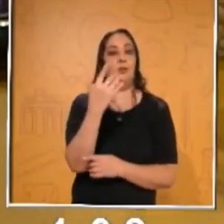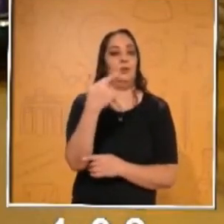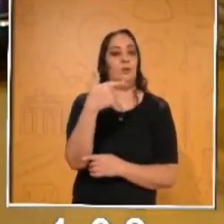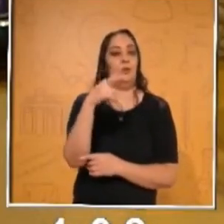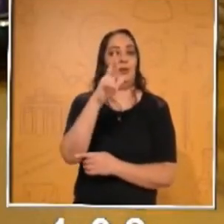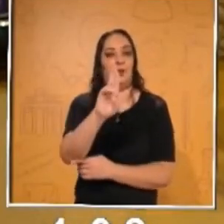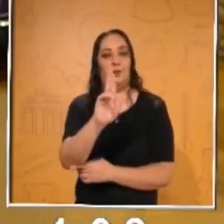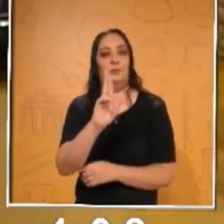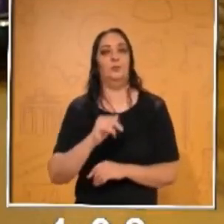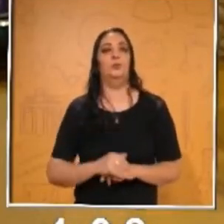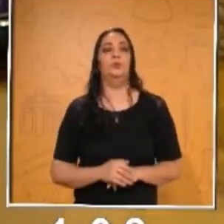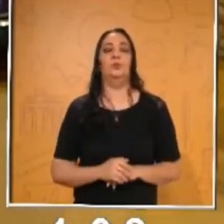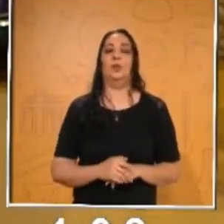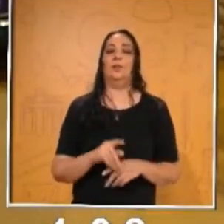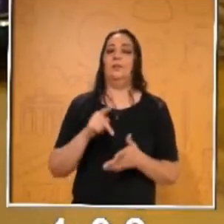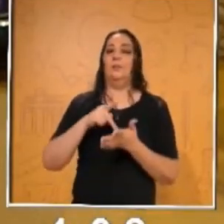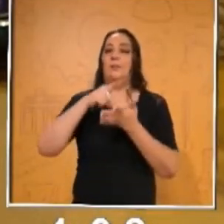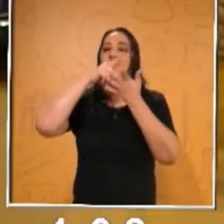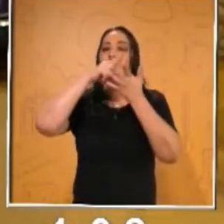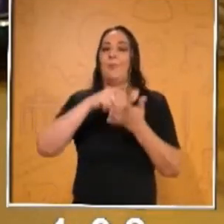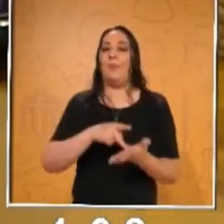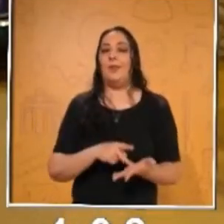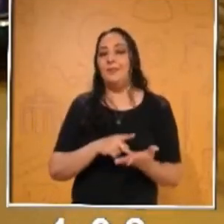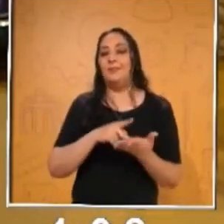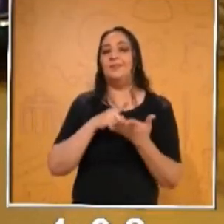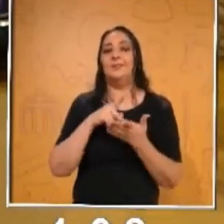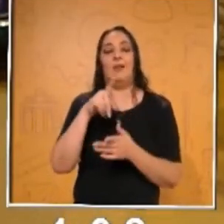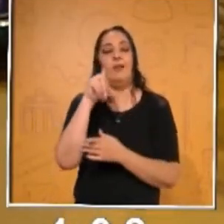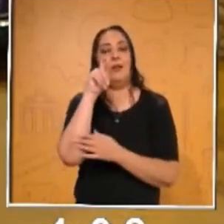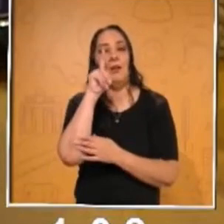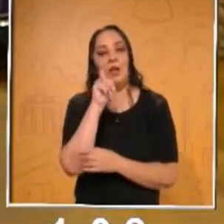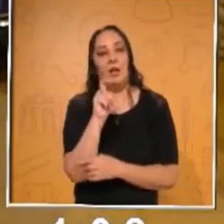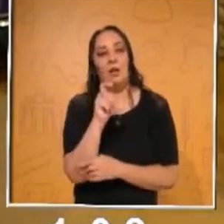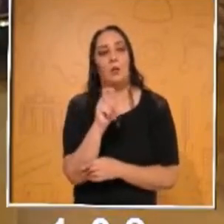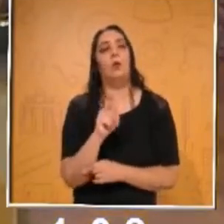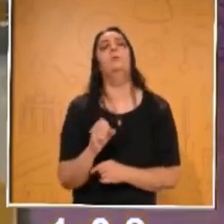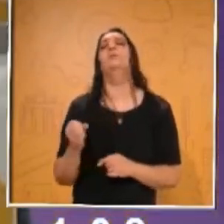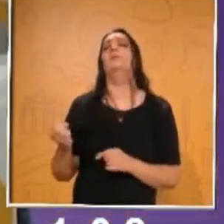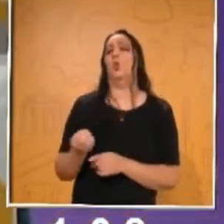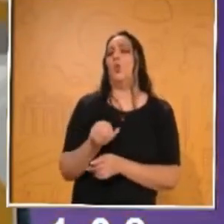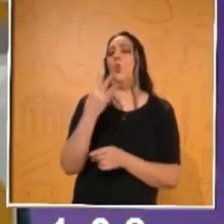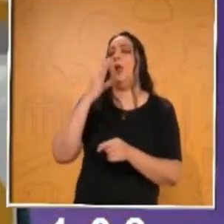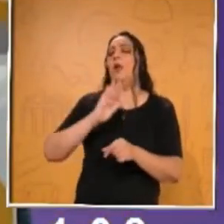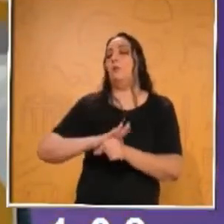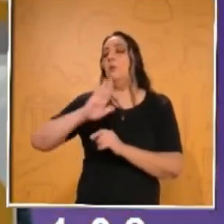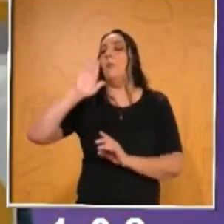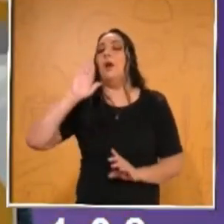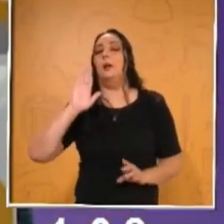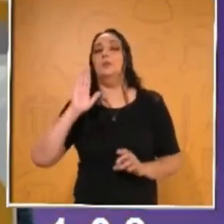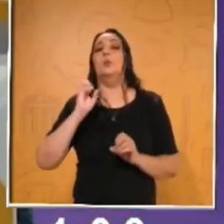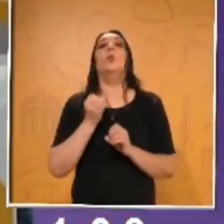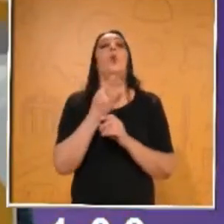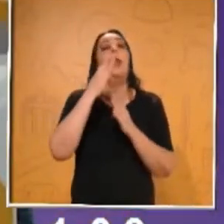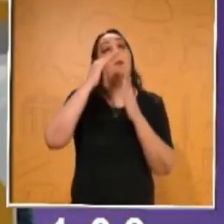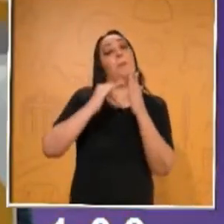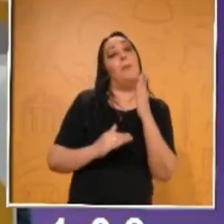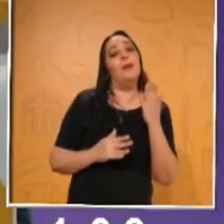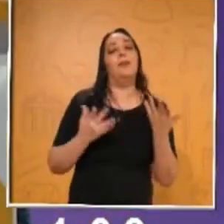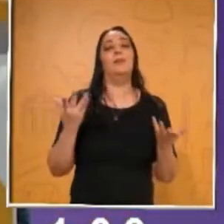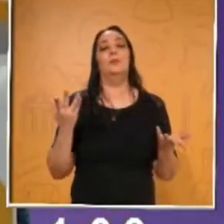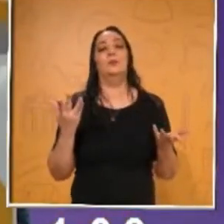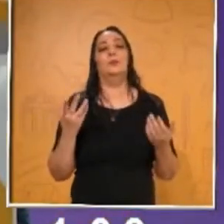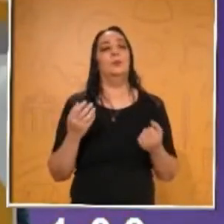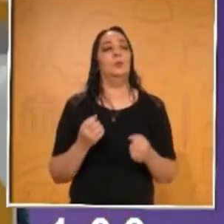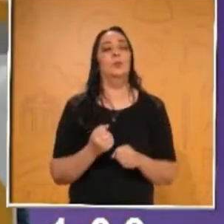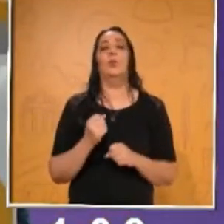124 gramos que pesa el agua. Así que, ¿cuál pesó más? ¿Cuál pesó menos? ¿Cuál vino